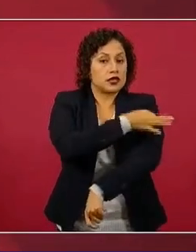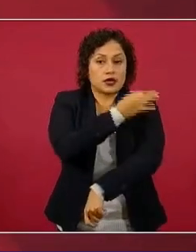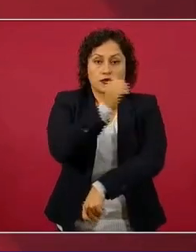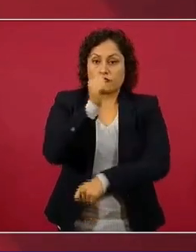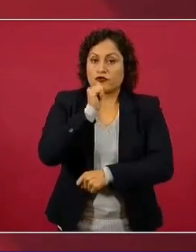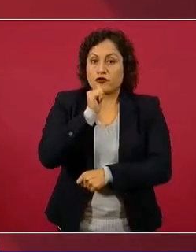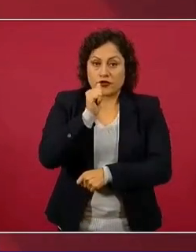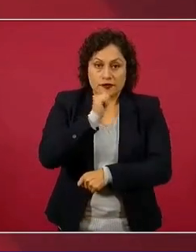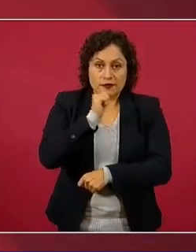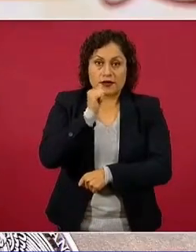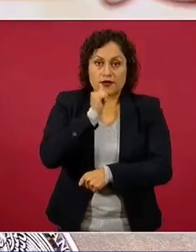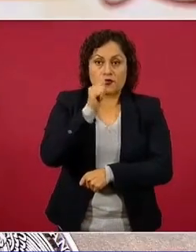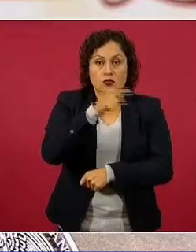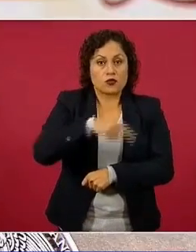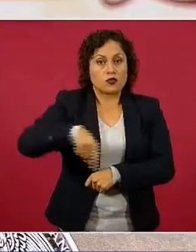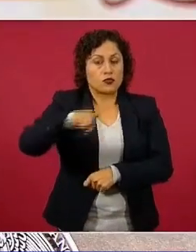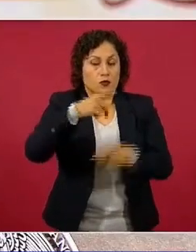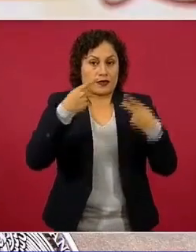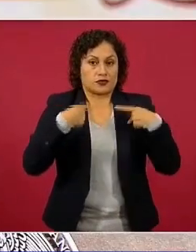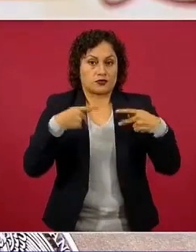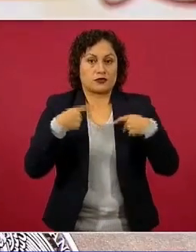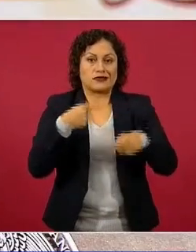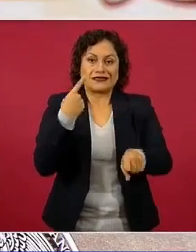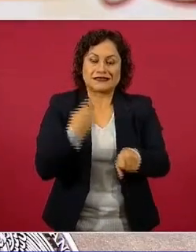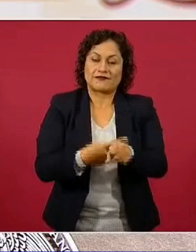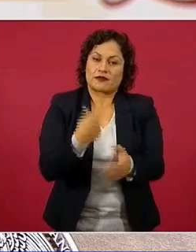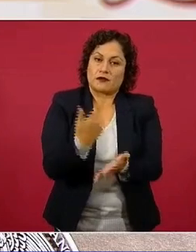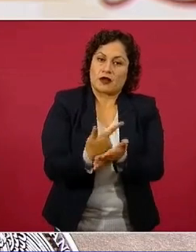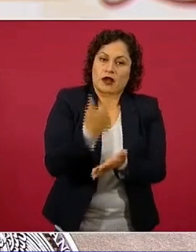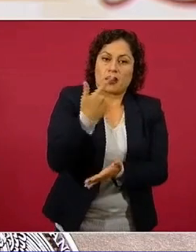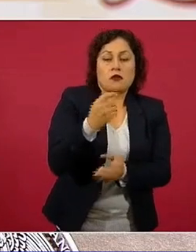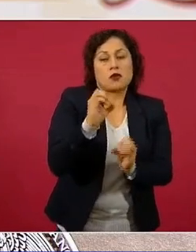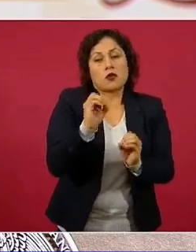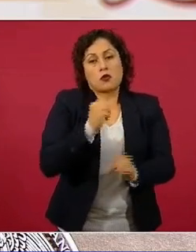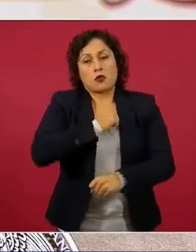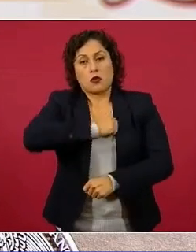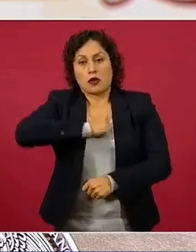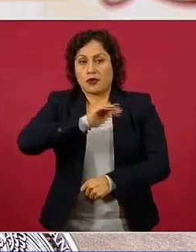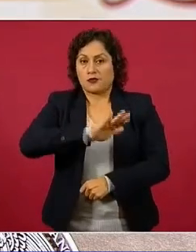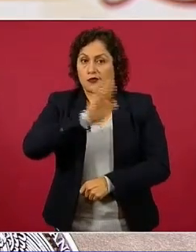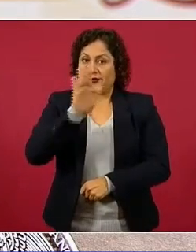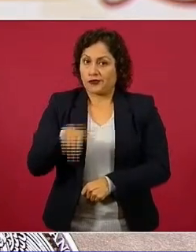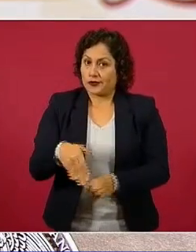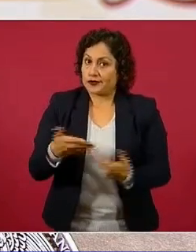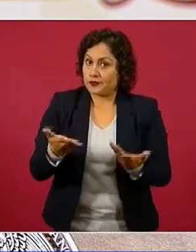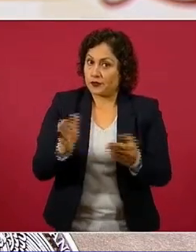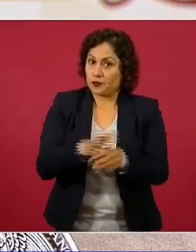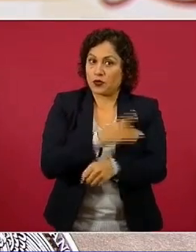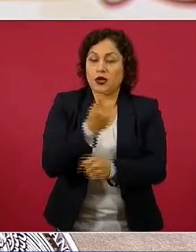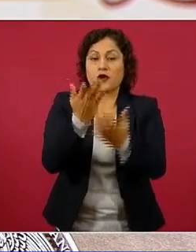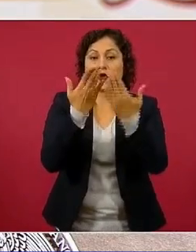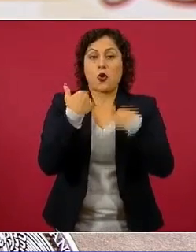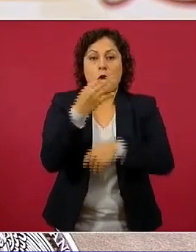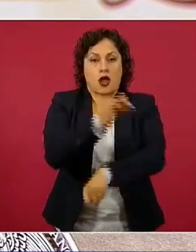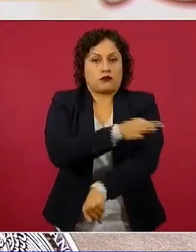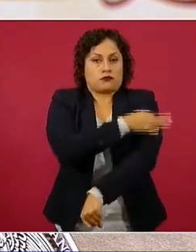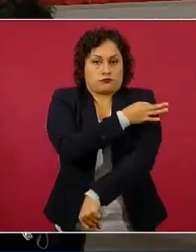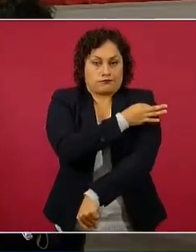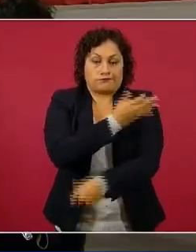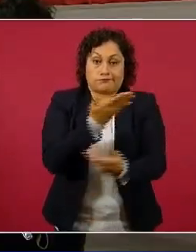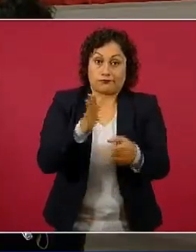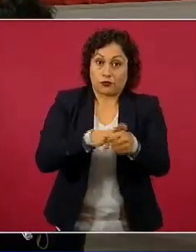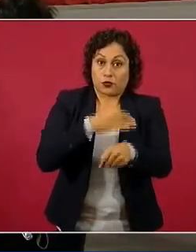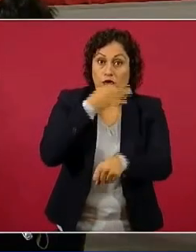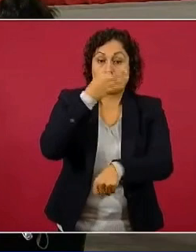entre quienes tienen COVID grave o desafortunadamente pierden la vida. Insistimos, vacuna tenemos, tenemos suficiente y la